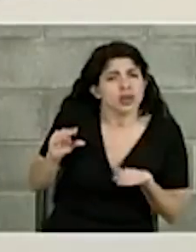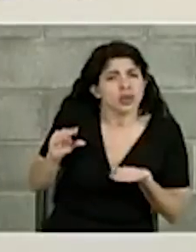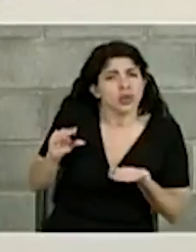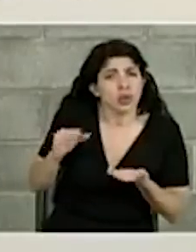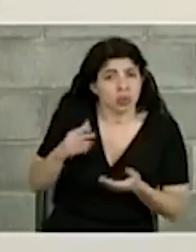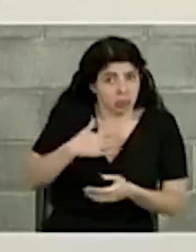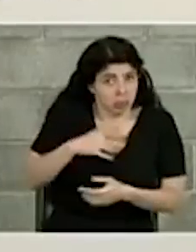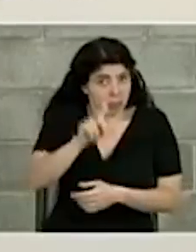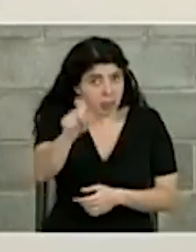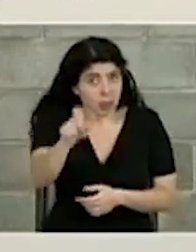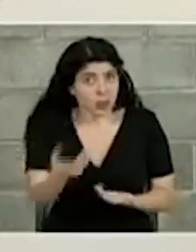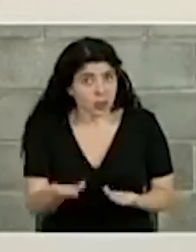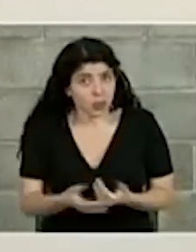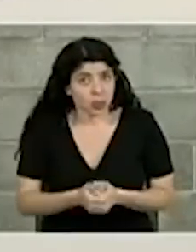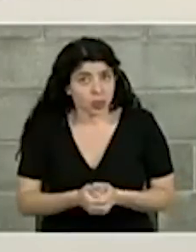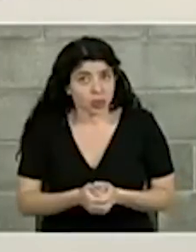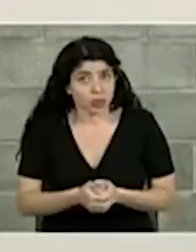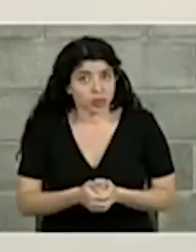Pregunto